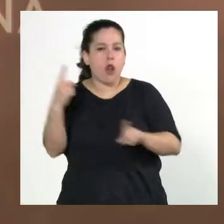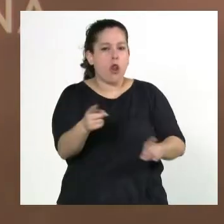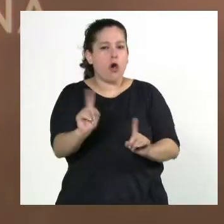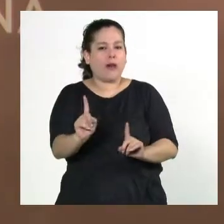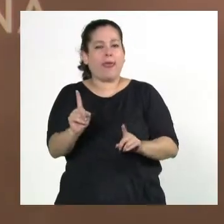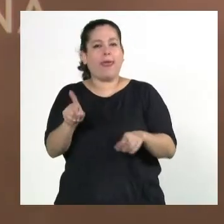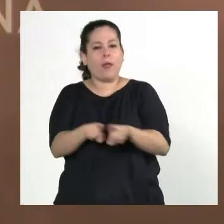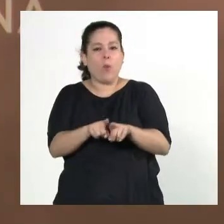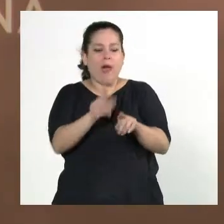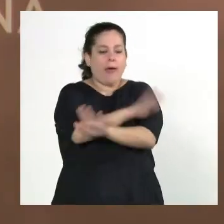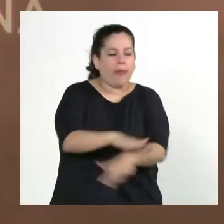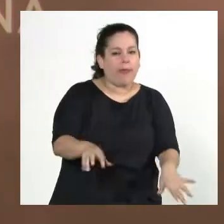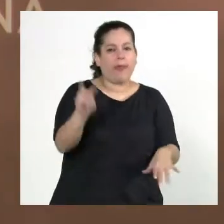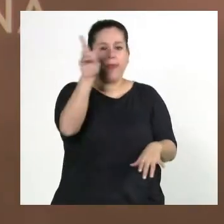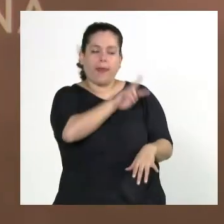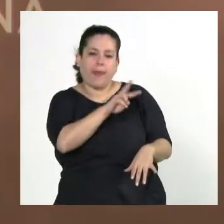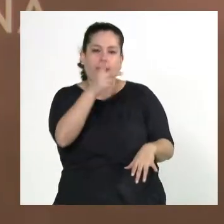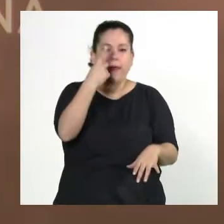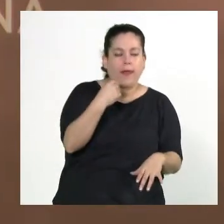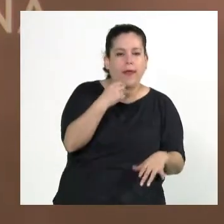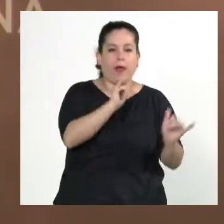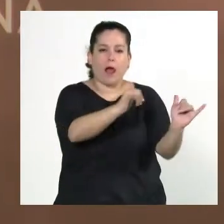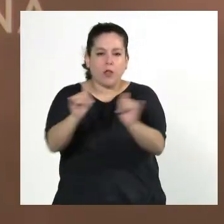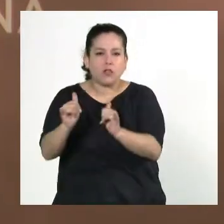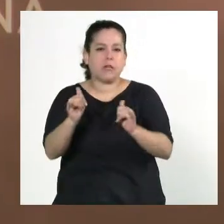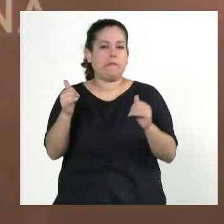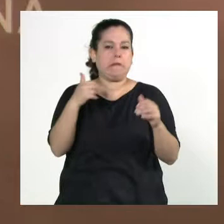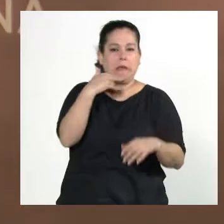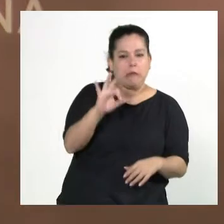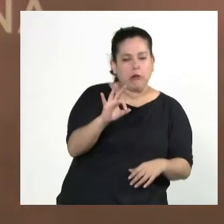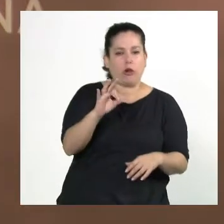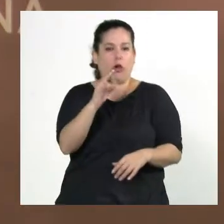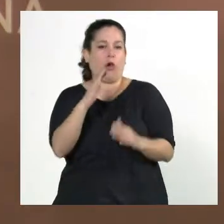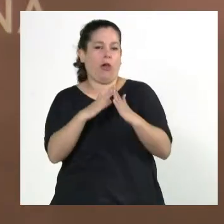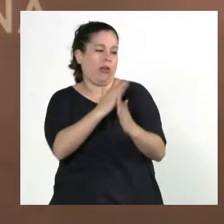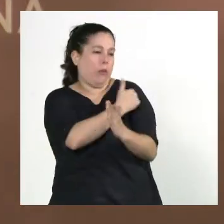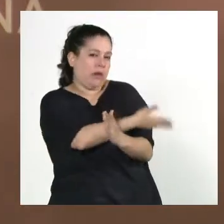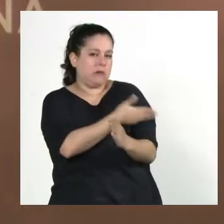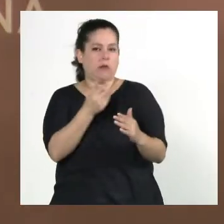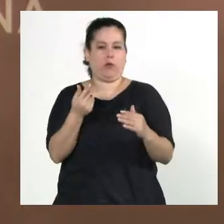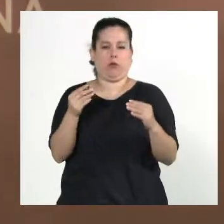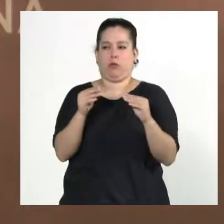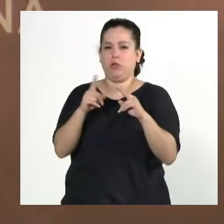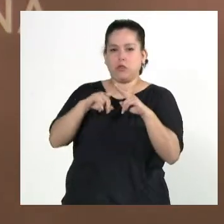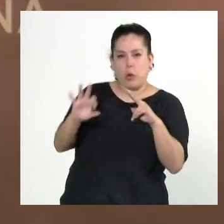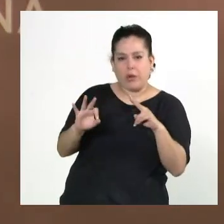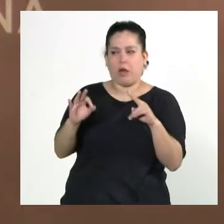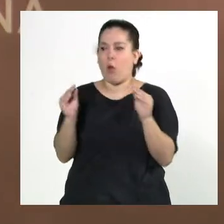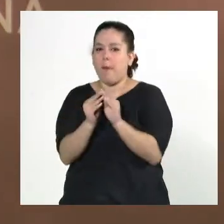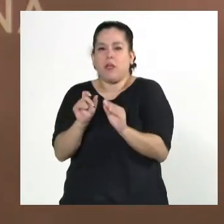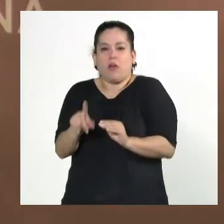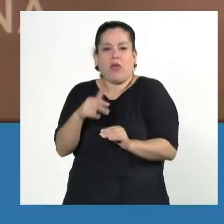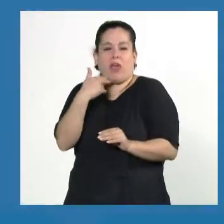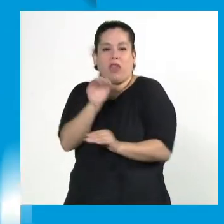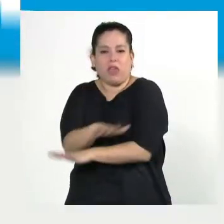niño, niña o adolescente, nuestros hijos, sobrinos, vecinos, amigos de nuestros hijos, pueden ser víctimas